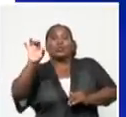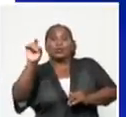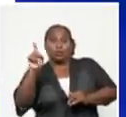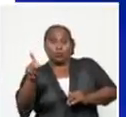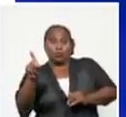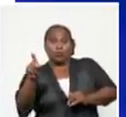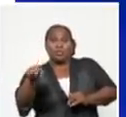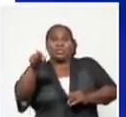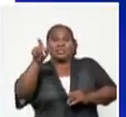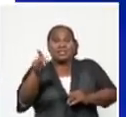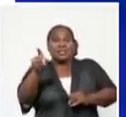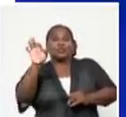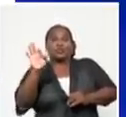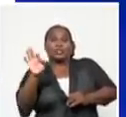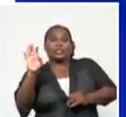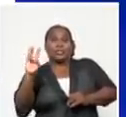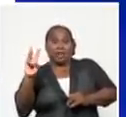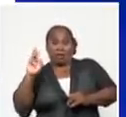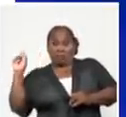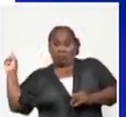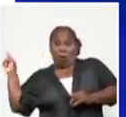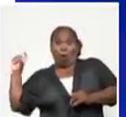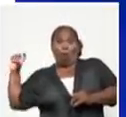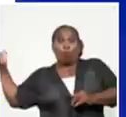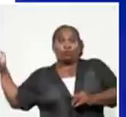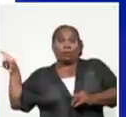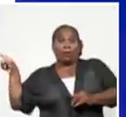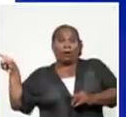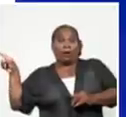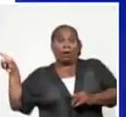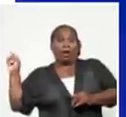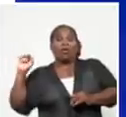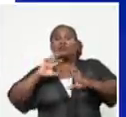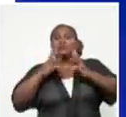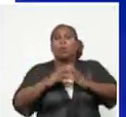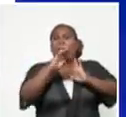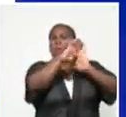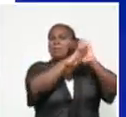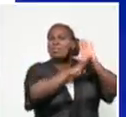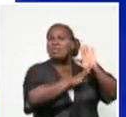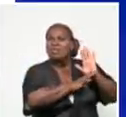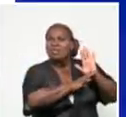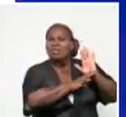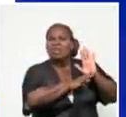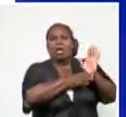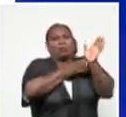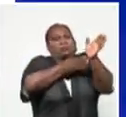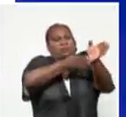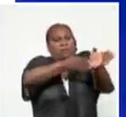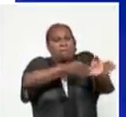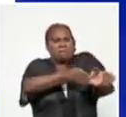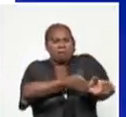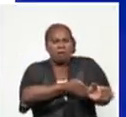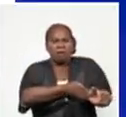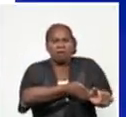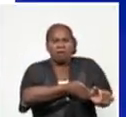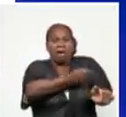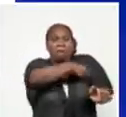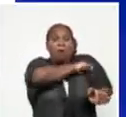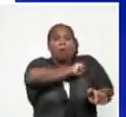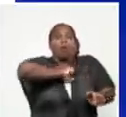respectivamente. Es decir, que el comportamiento que habíamos logrado con todas las medidas tomadas, incluyendo la disciplina de nuestro pueblo, había logrado